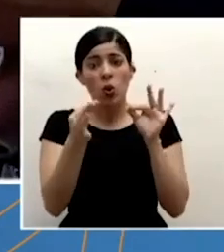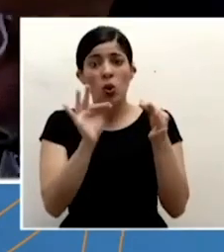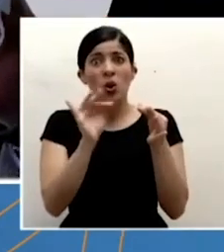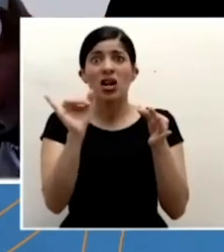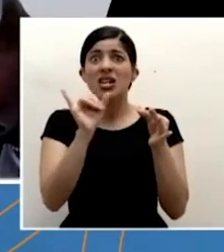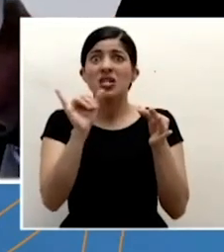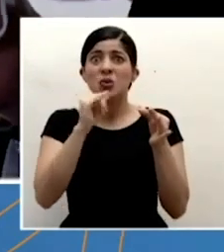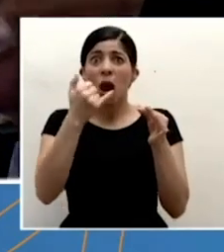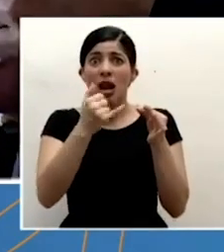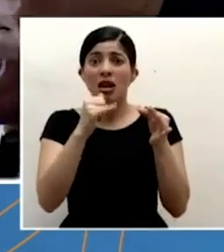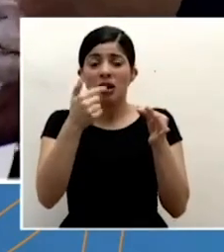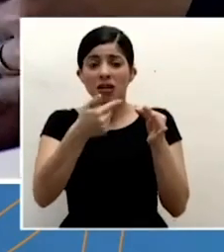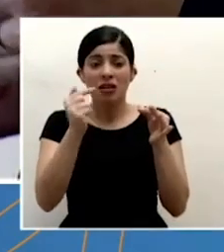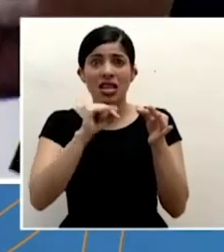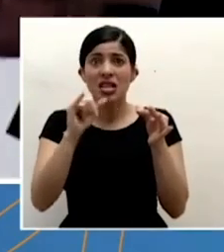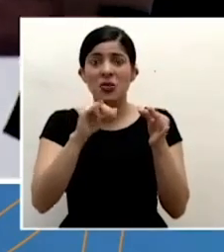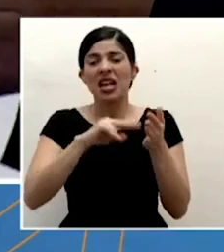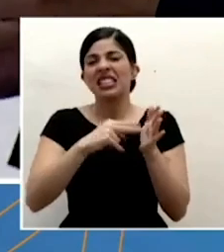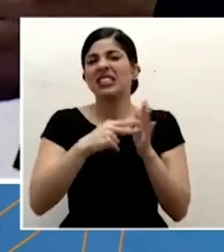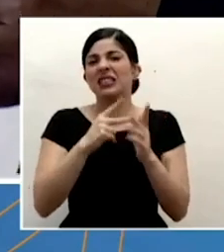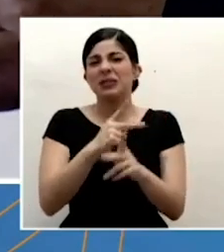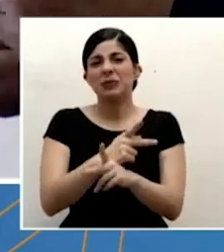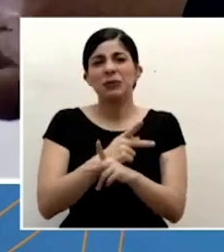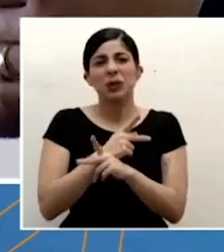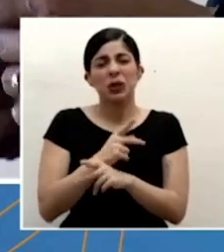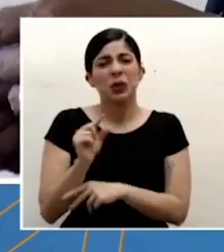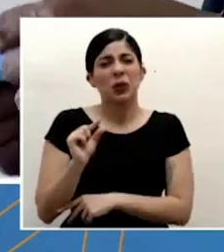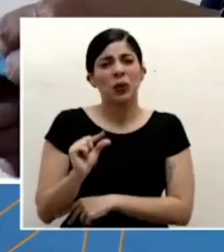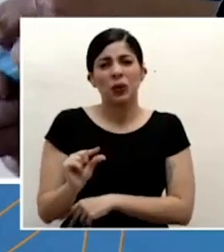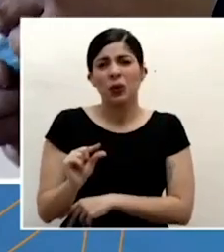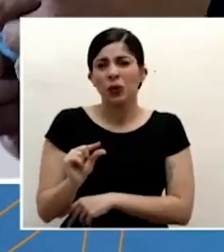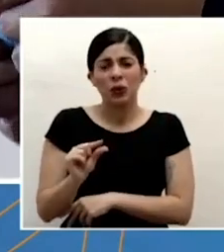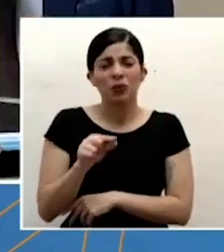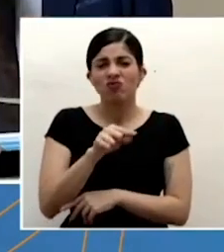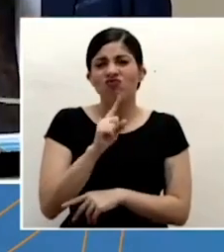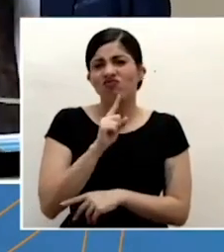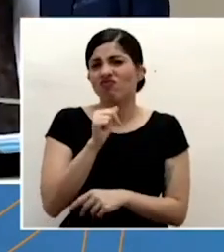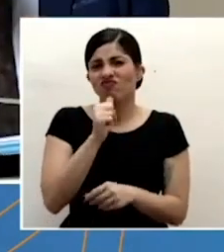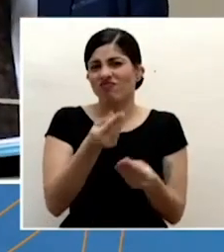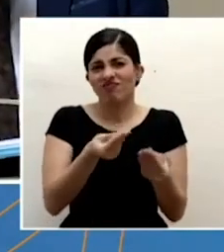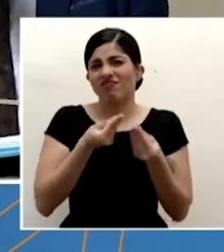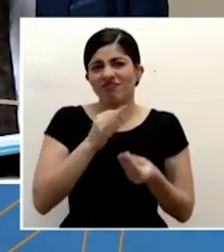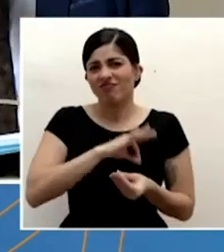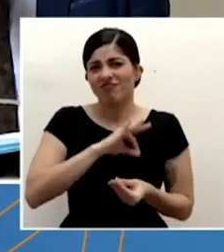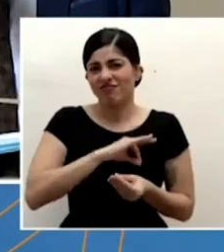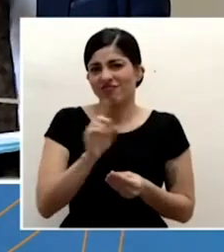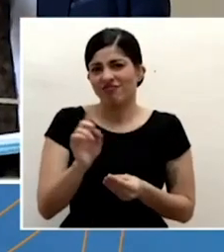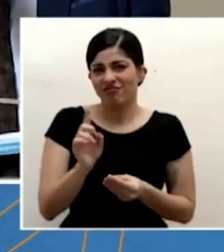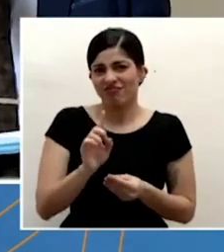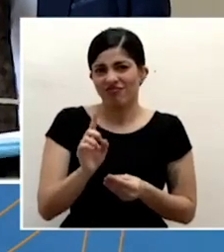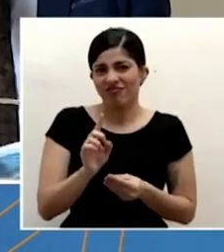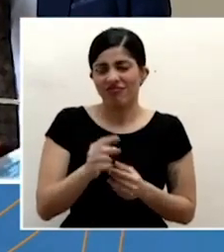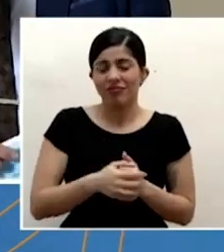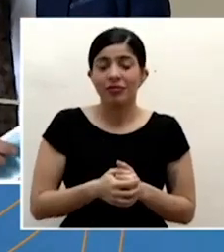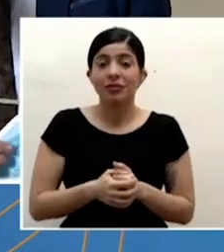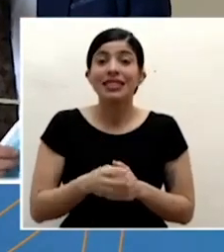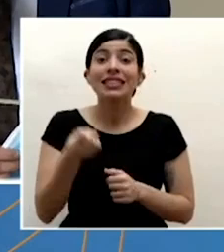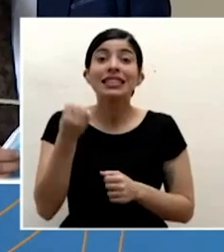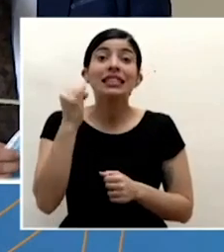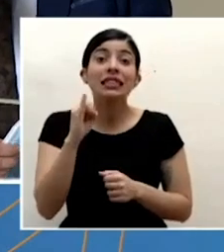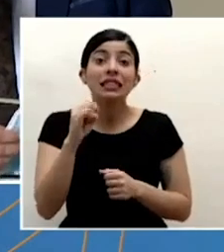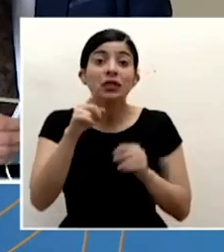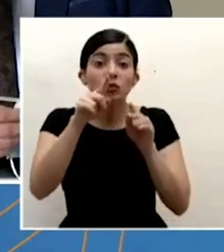es muy bajo y en realidad no está brindando mayor beneficio incluso si se abre